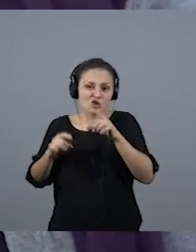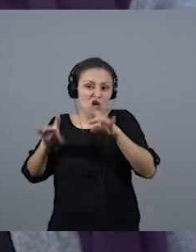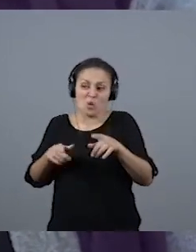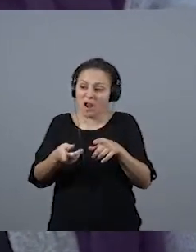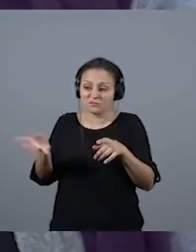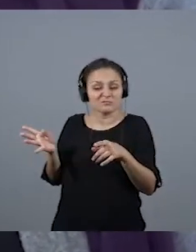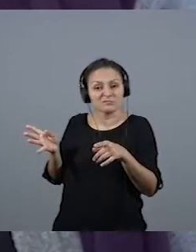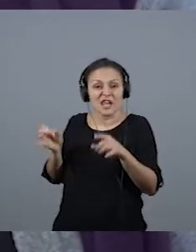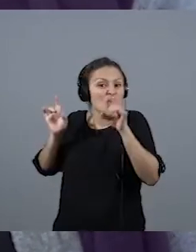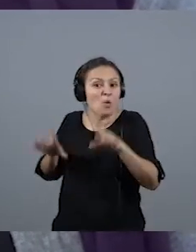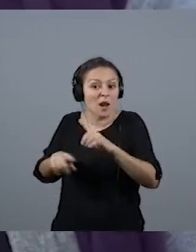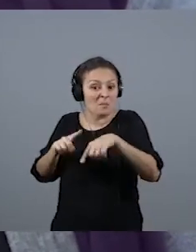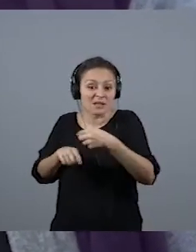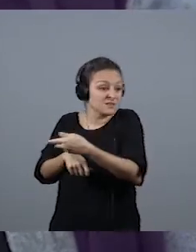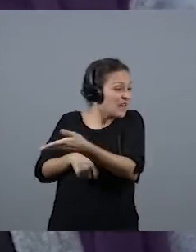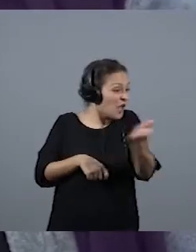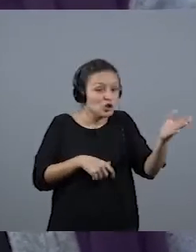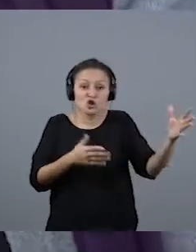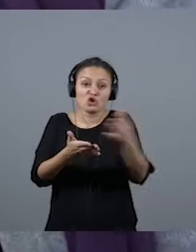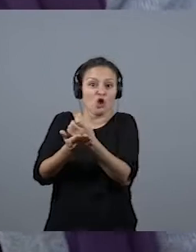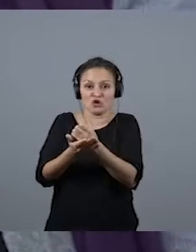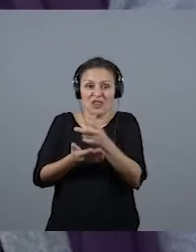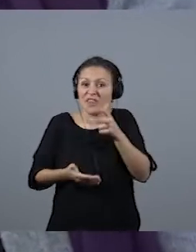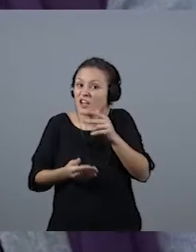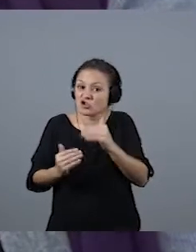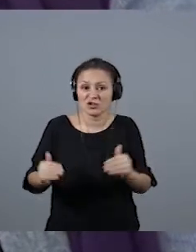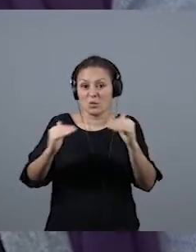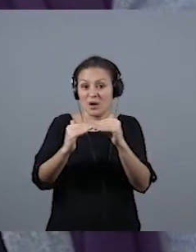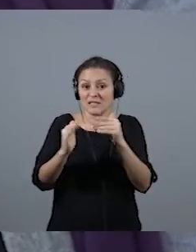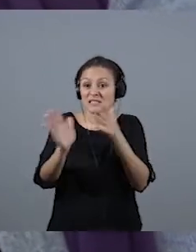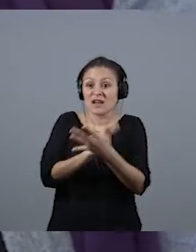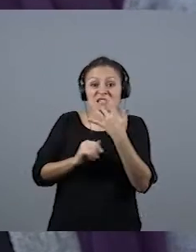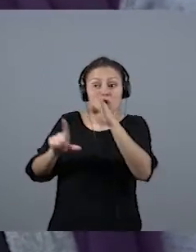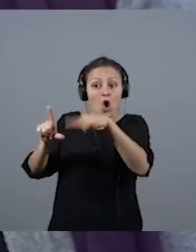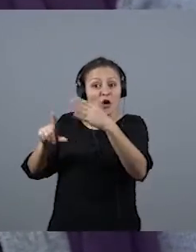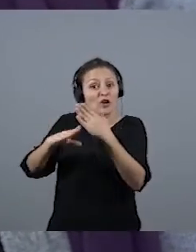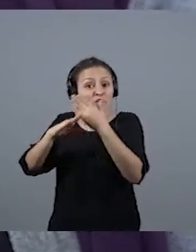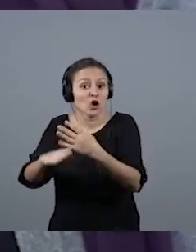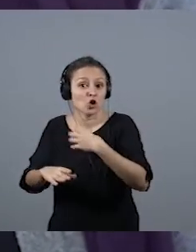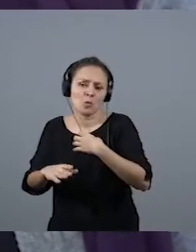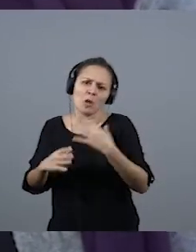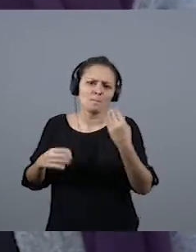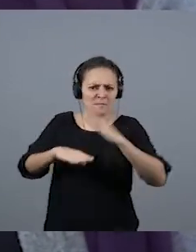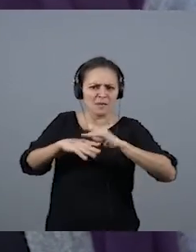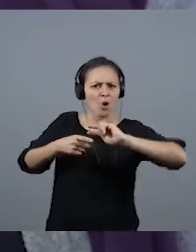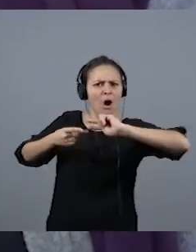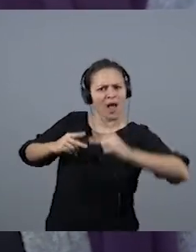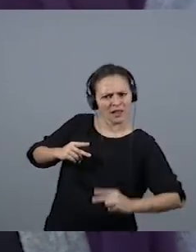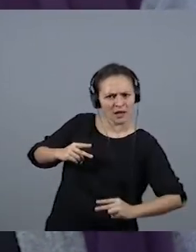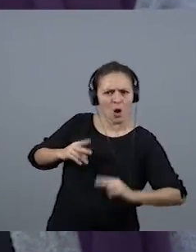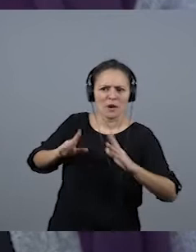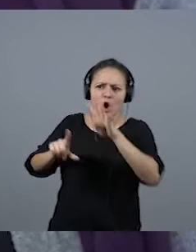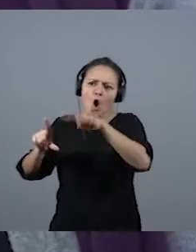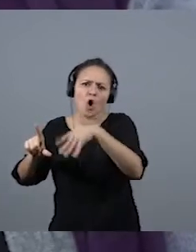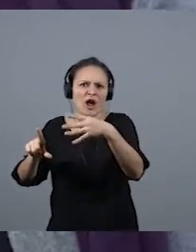persona. Y que tienen todos los que estamos aquí. Es decir, si no puede tener un horario fijo, por lo menos alternarlo. Pero no ponerle un